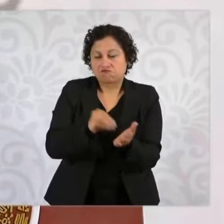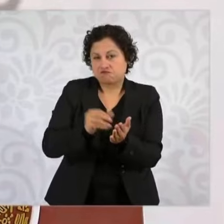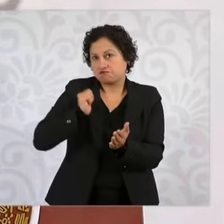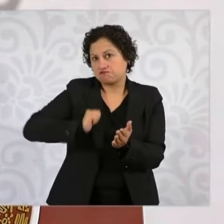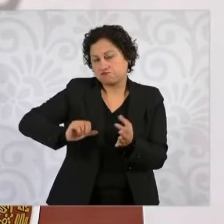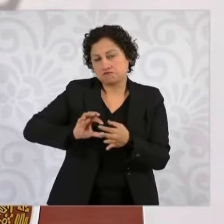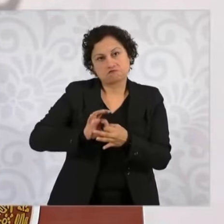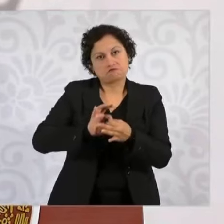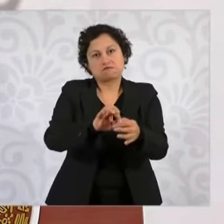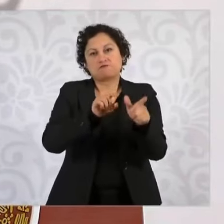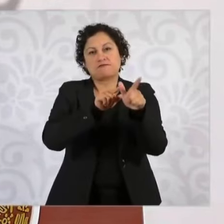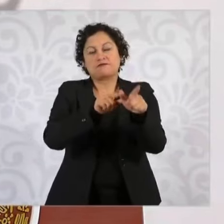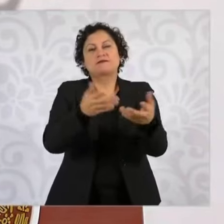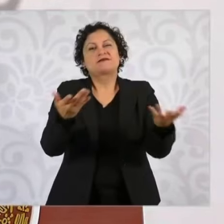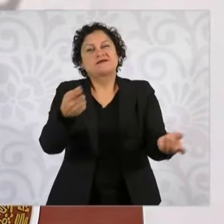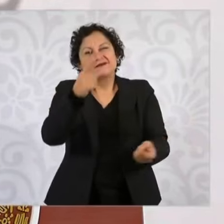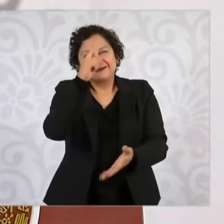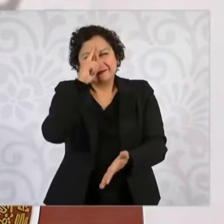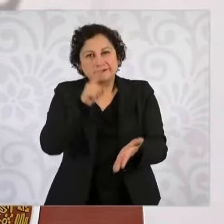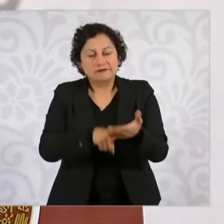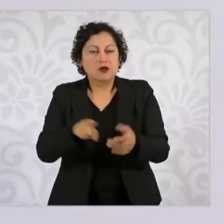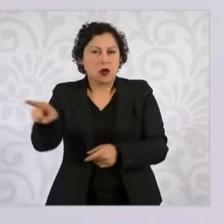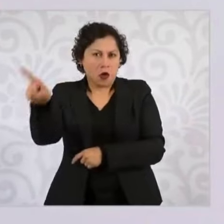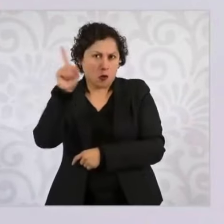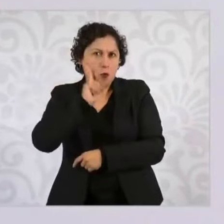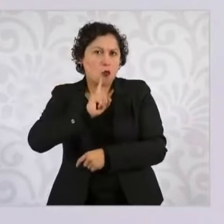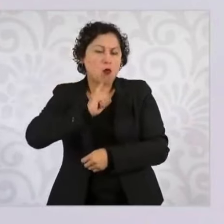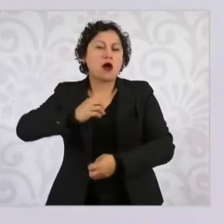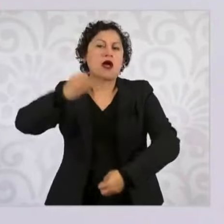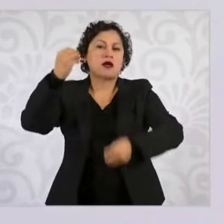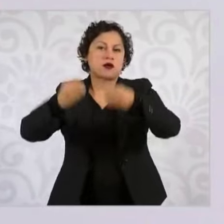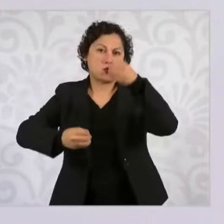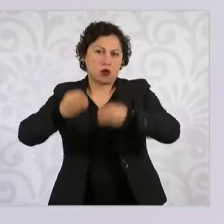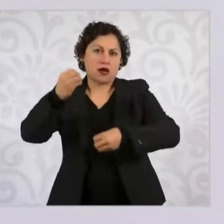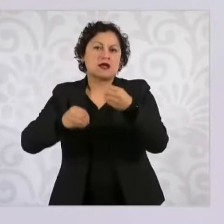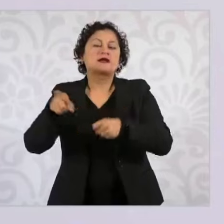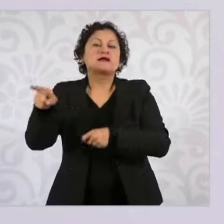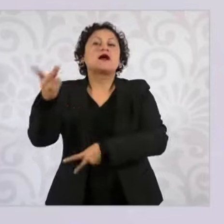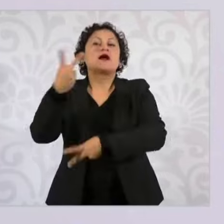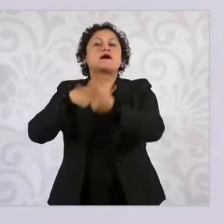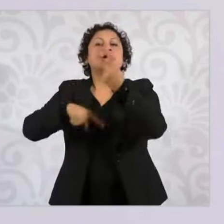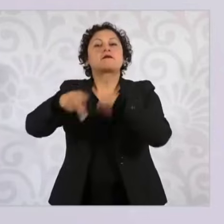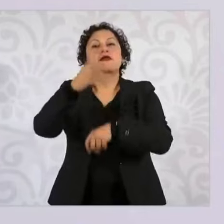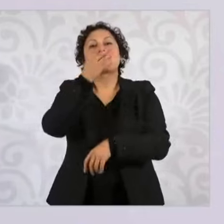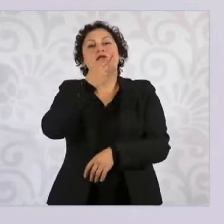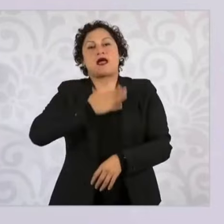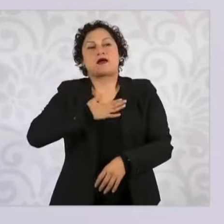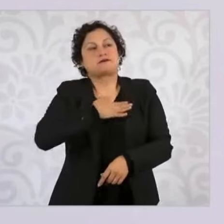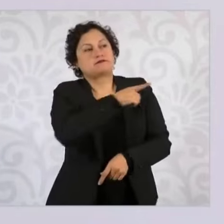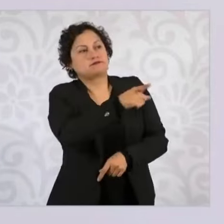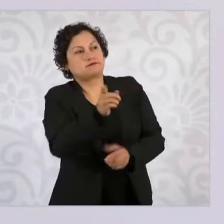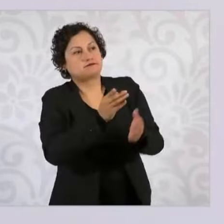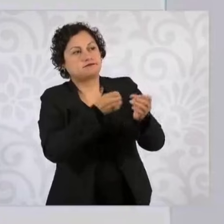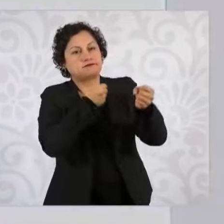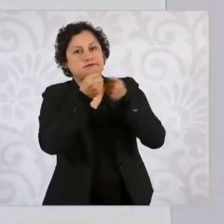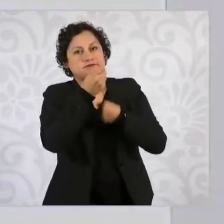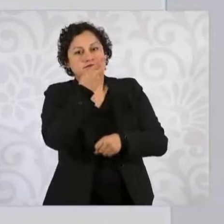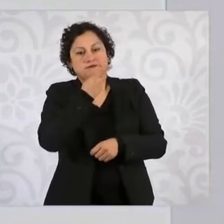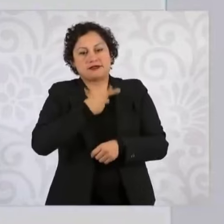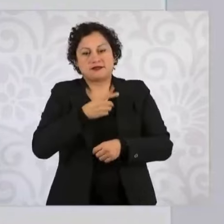jueza nos va a notificar, pero ya nos enteramos por los medios. Dice, elimínese.